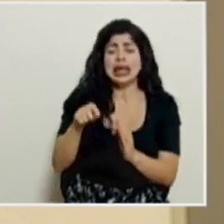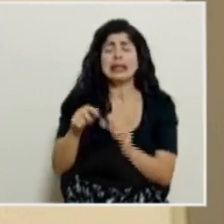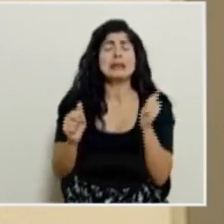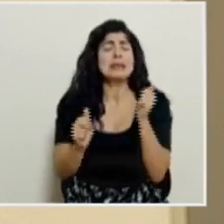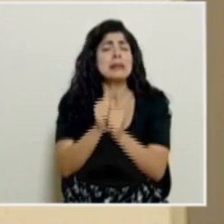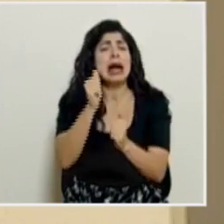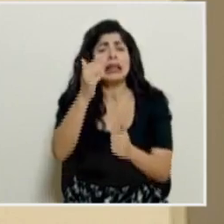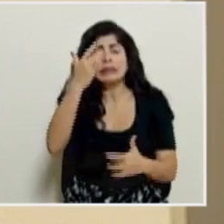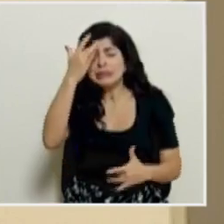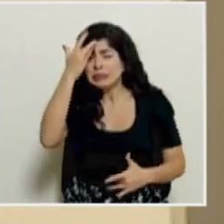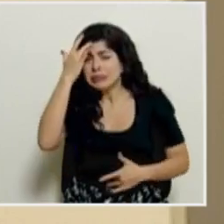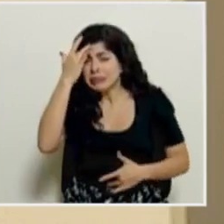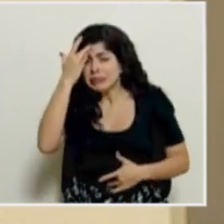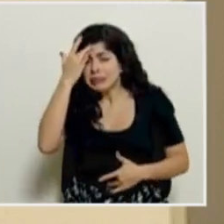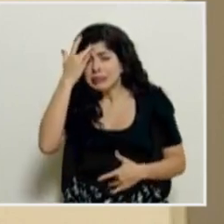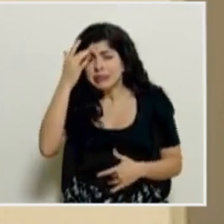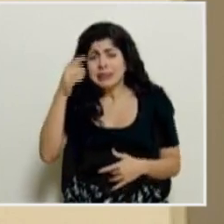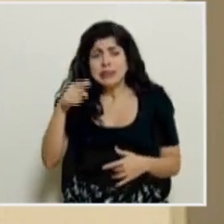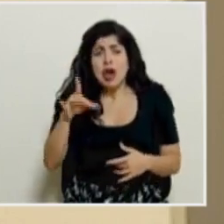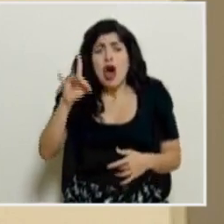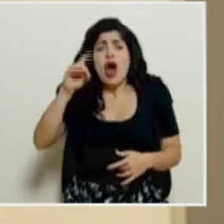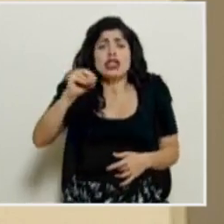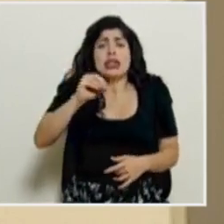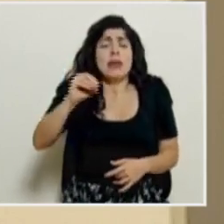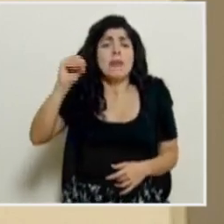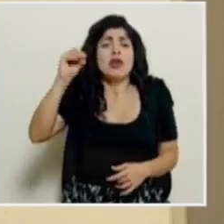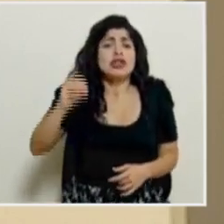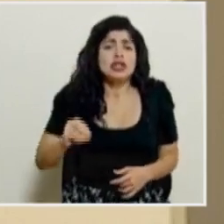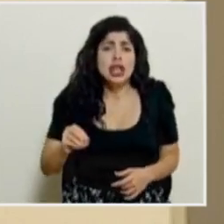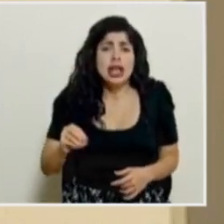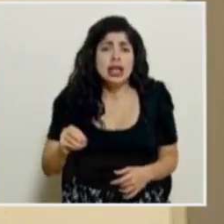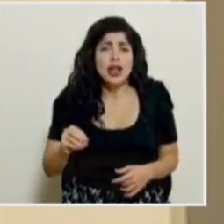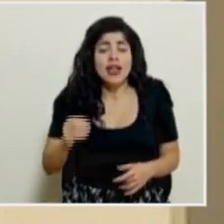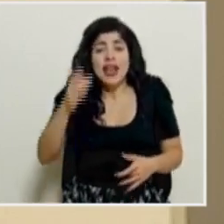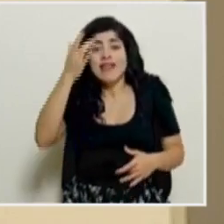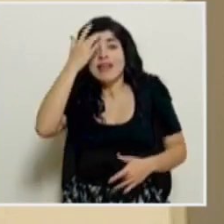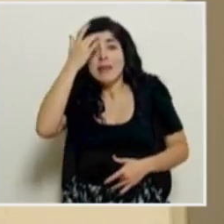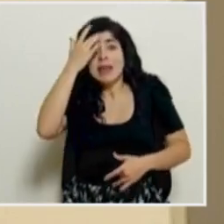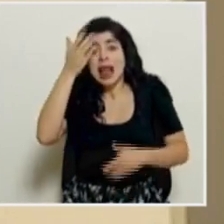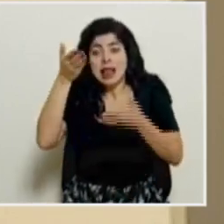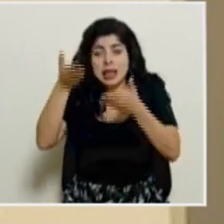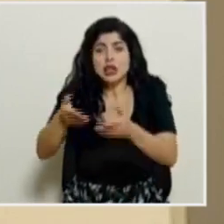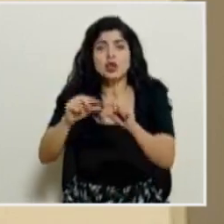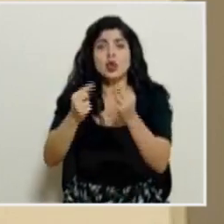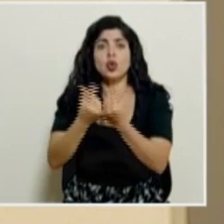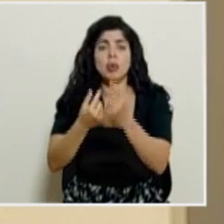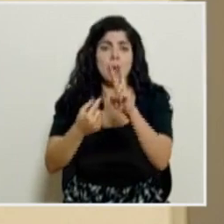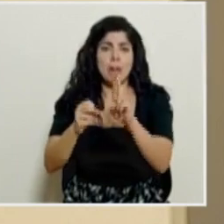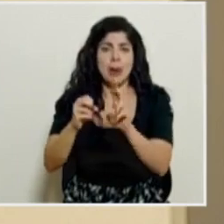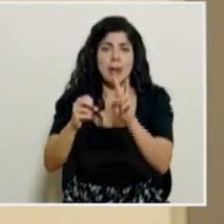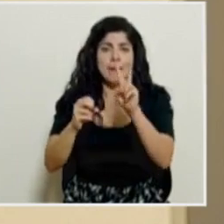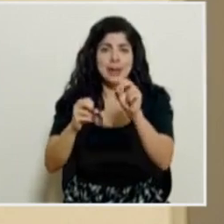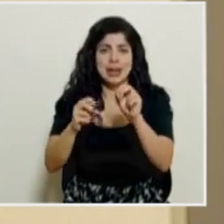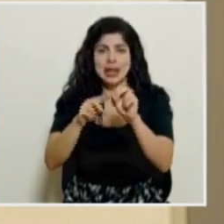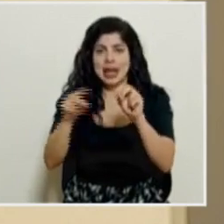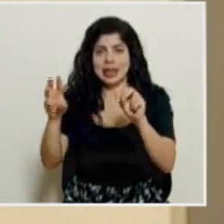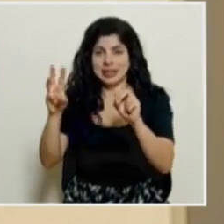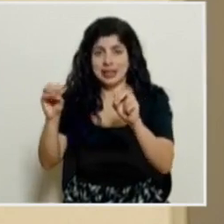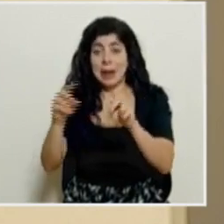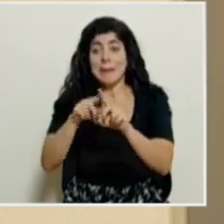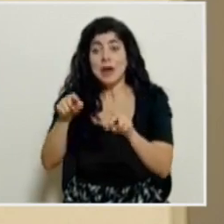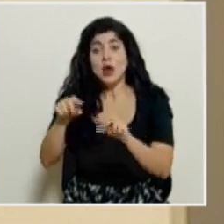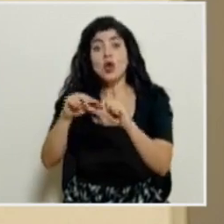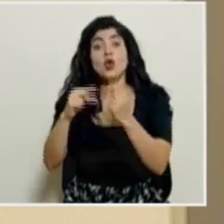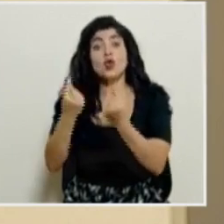se enferma. Se enferma, 80% de casi que las enfermedades se dan en ese grupo. Pero lamentablemente, ese grupo es un grupo que